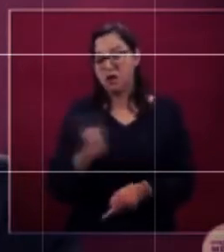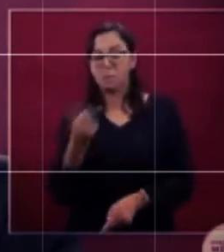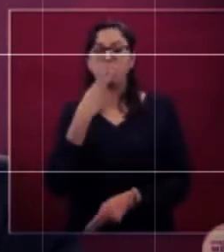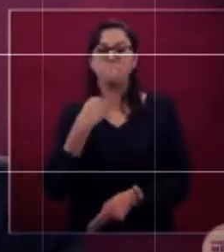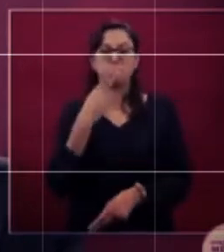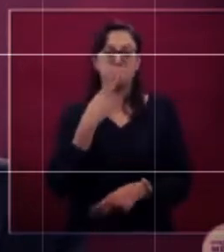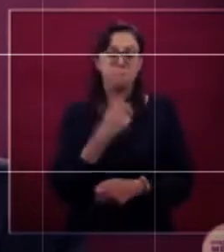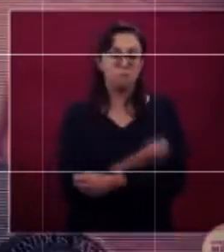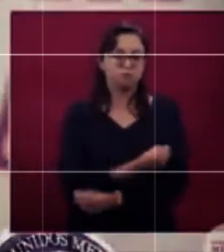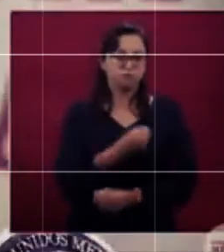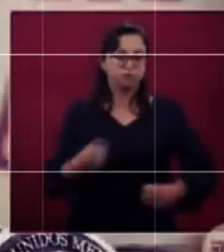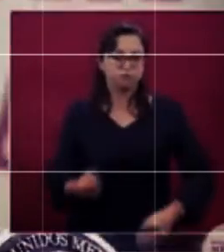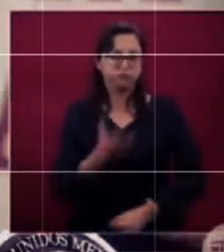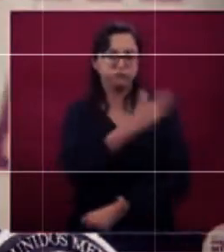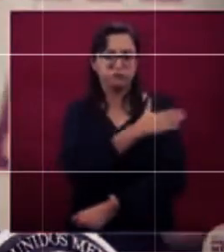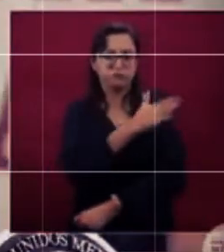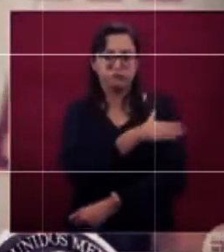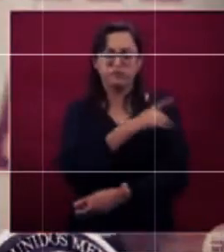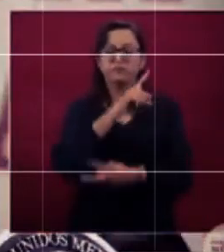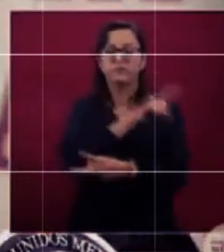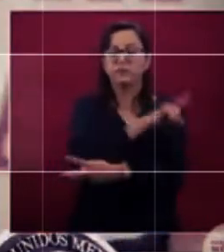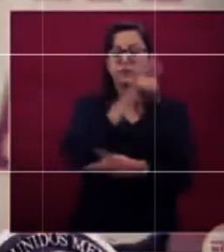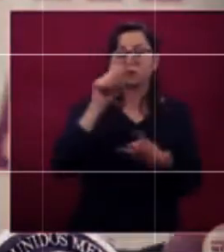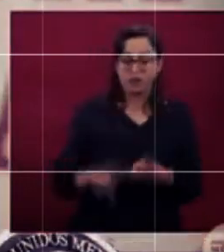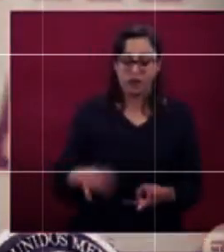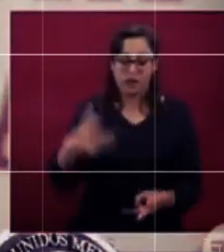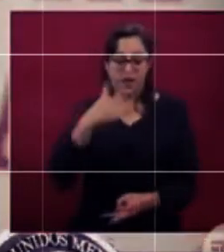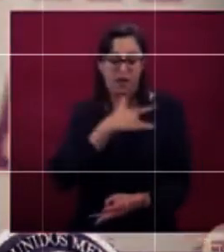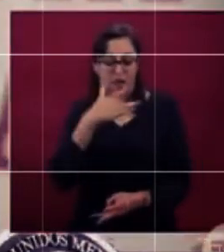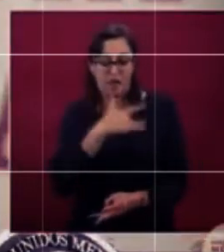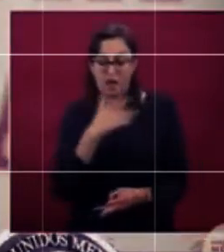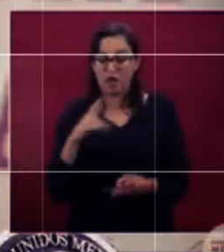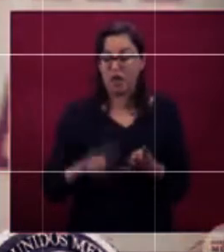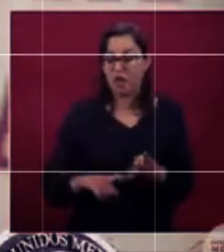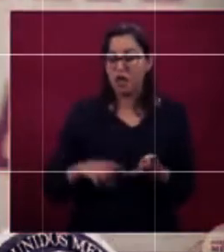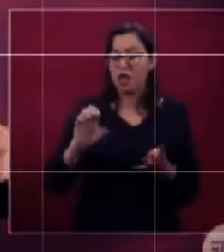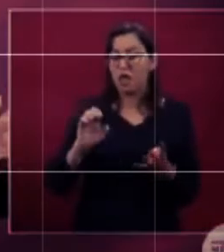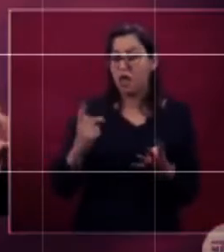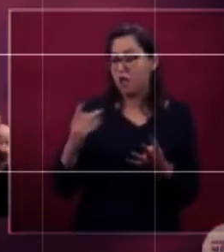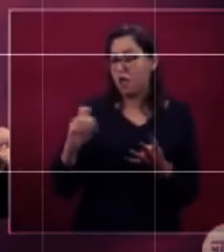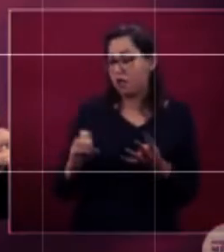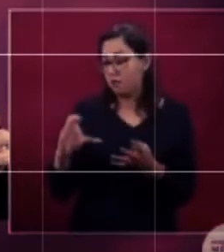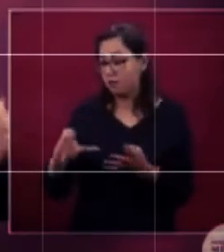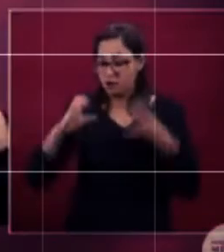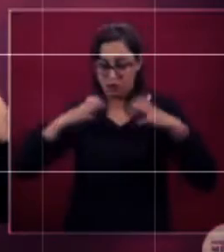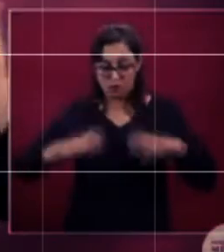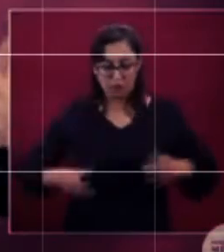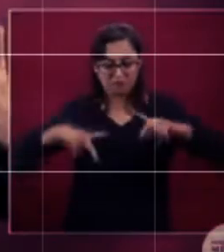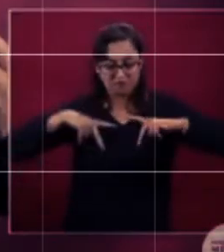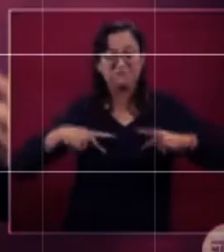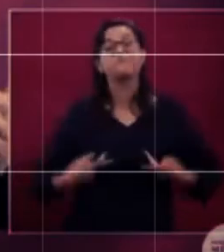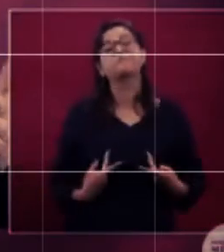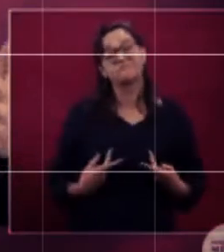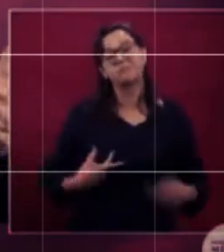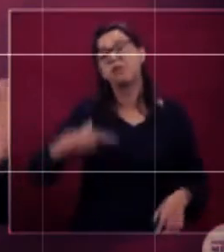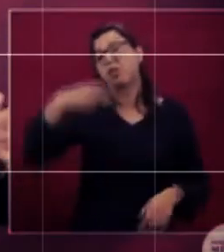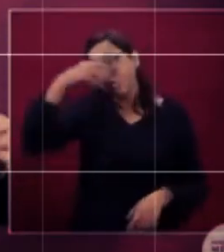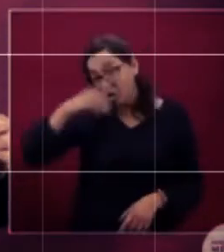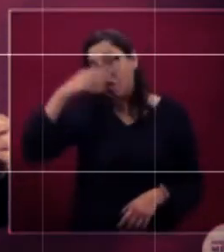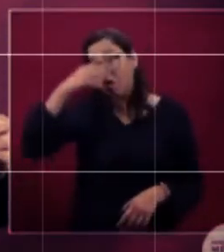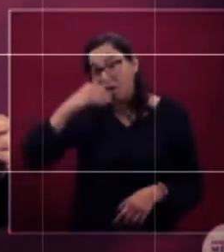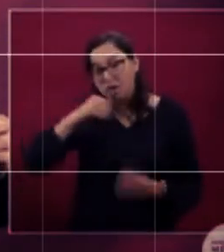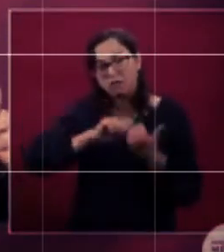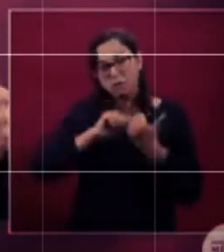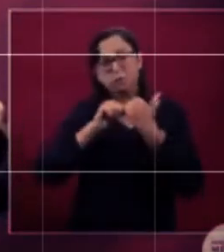pulmonar y cardíaca crónicas, o distintas causas de inmunosupresión, pueden tener un riesgo aumentado de